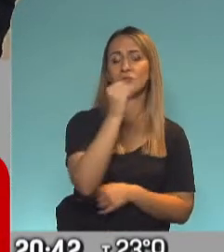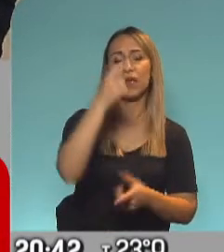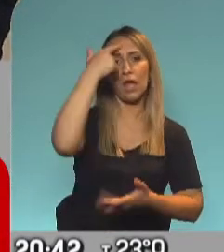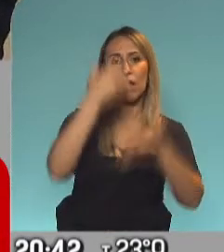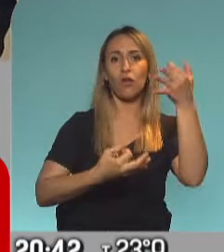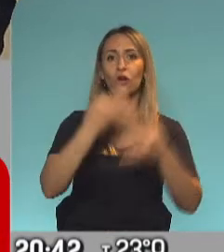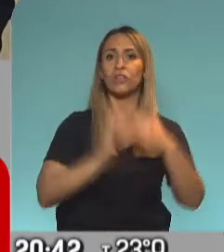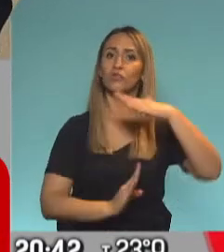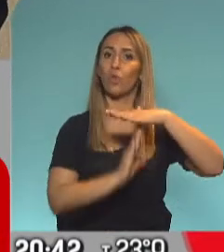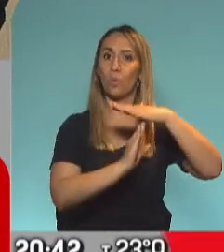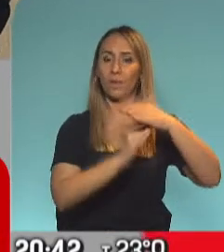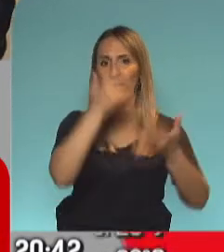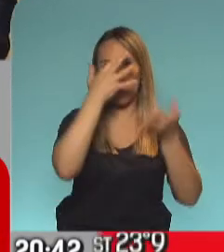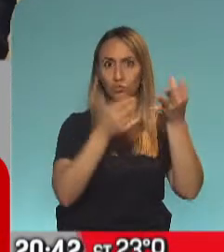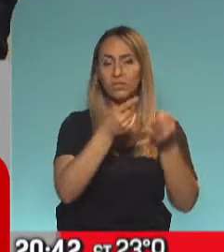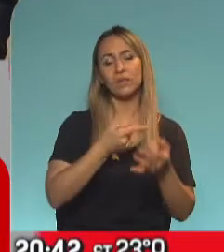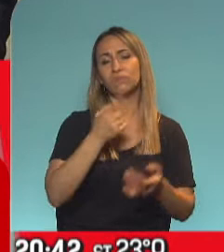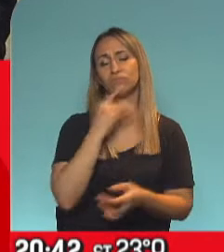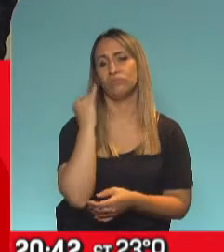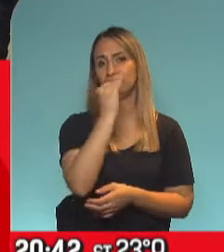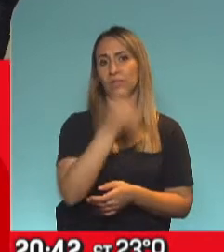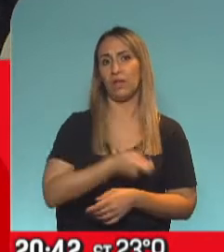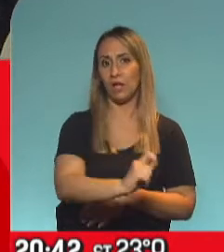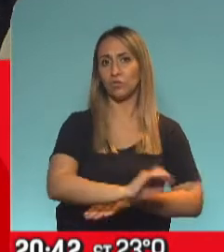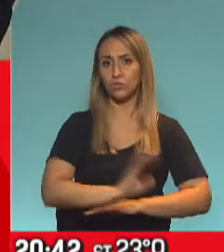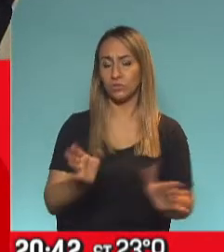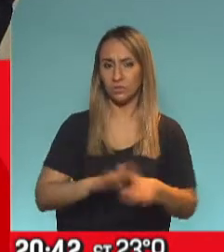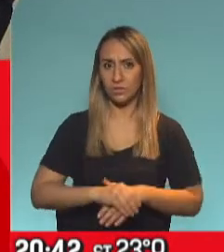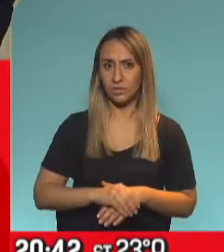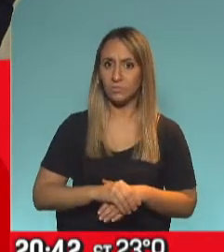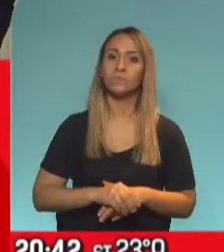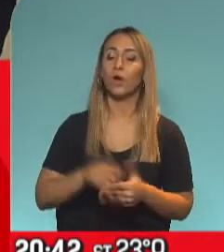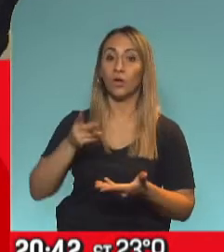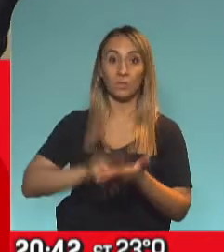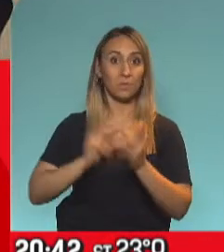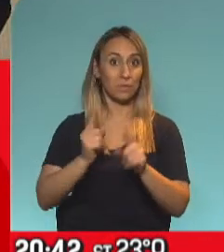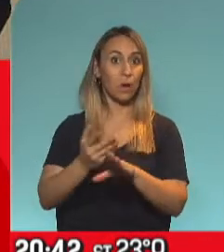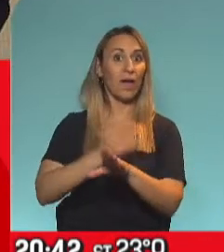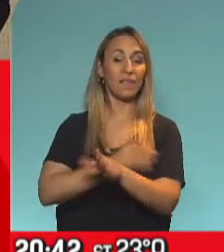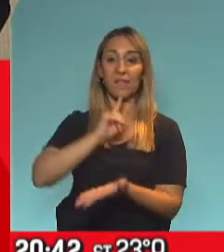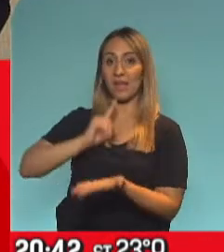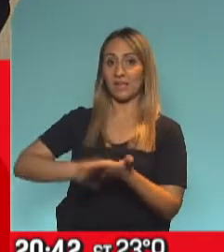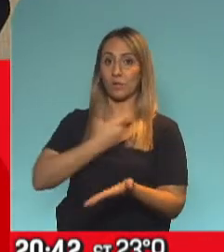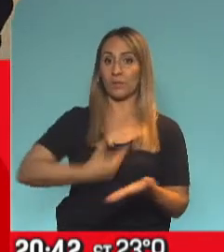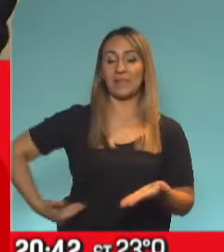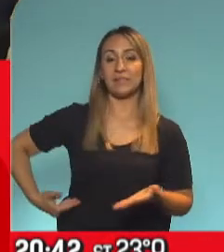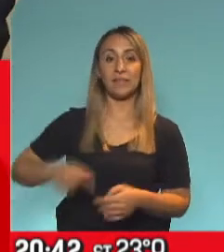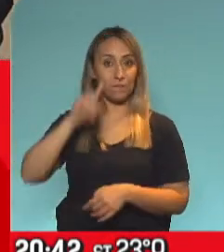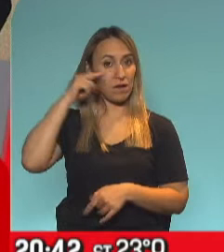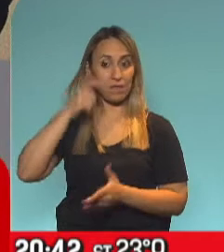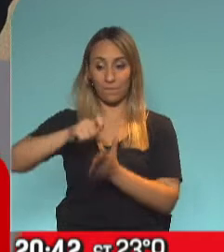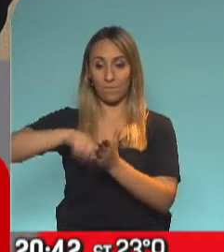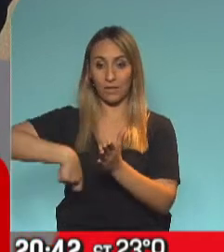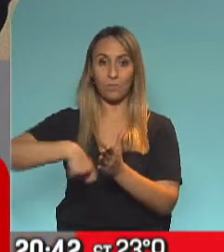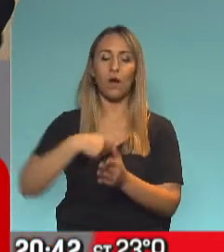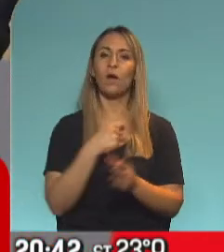En realidad volvió a repetir, porque la presentó cuando se realizó el decreto que firmó el presidente Alberto Fernández que le quitó